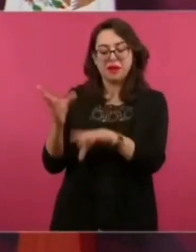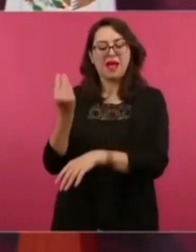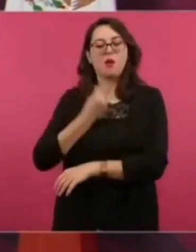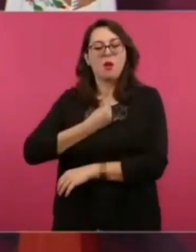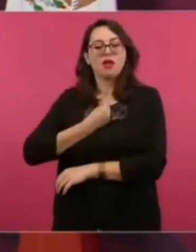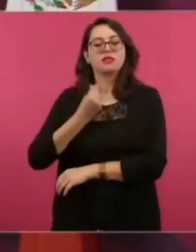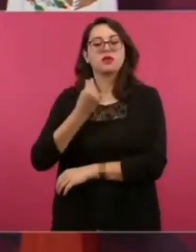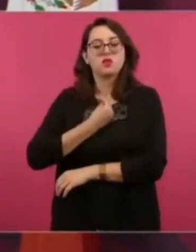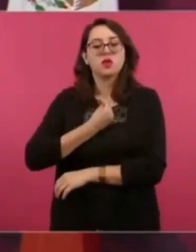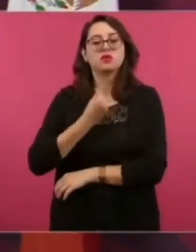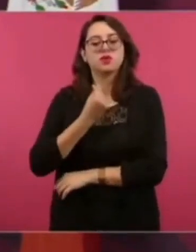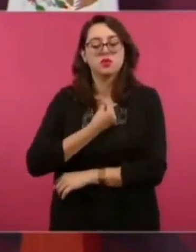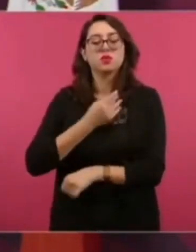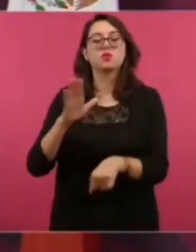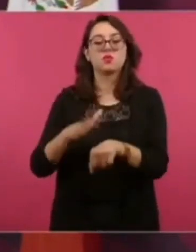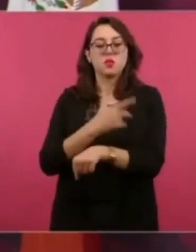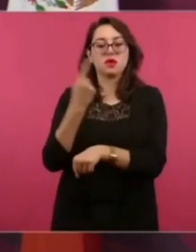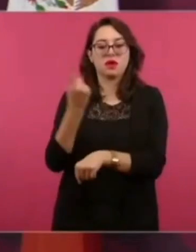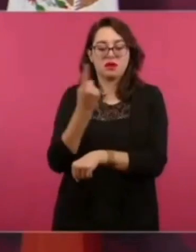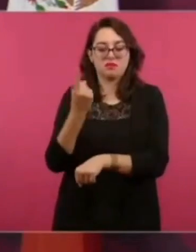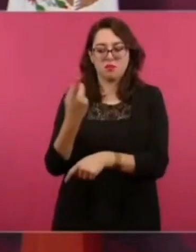por la idiosincrasia